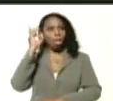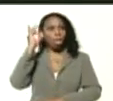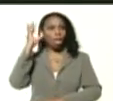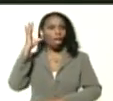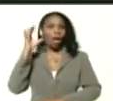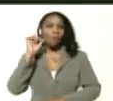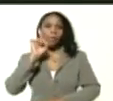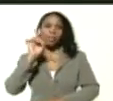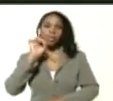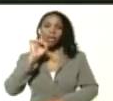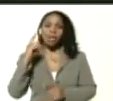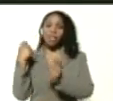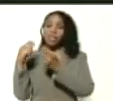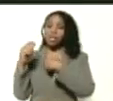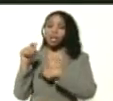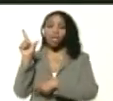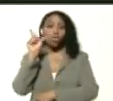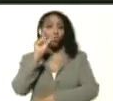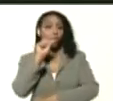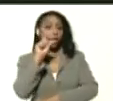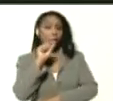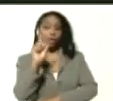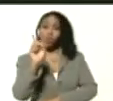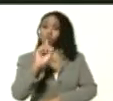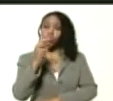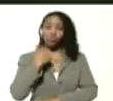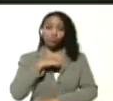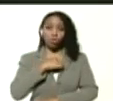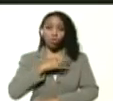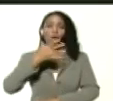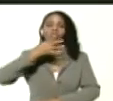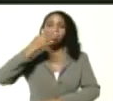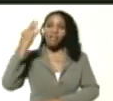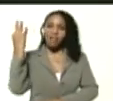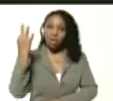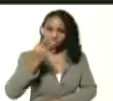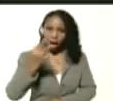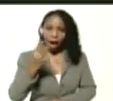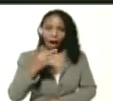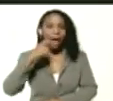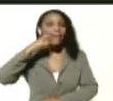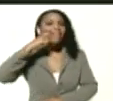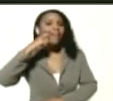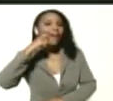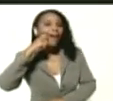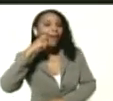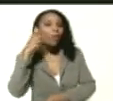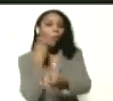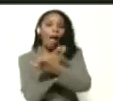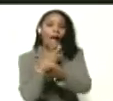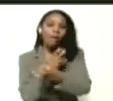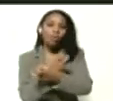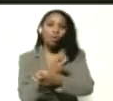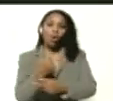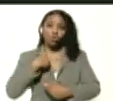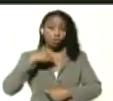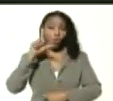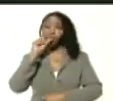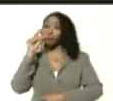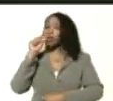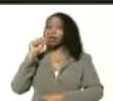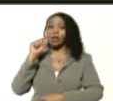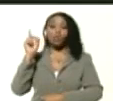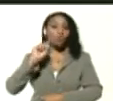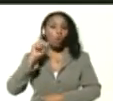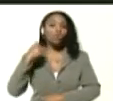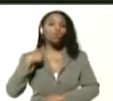nosotros no somos de Twitter, nosotros somos de verdad, de carne y hueso, yo no soy de Twitter, yo soy